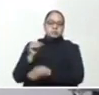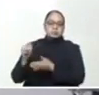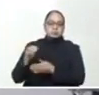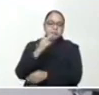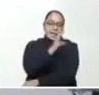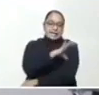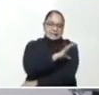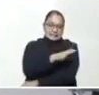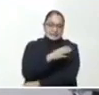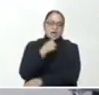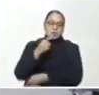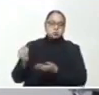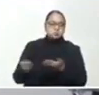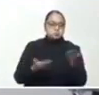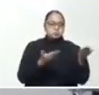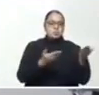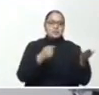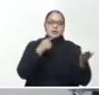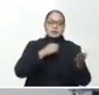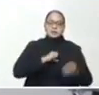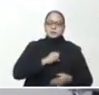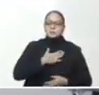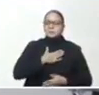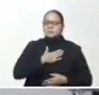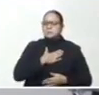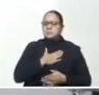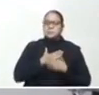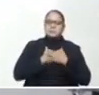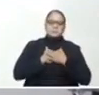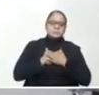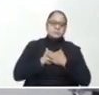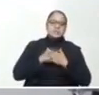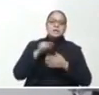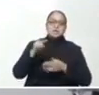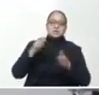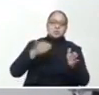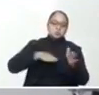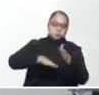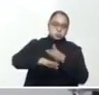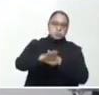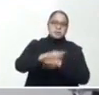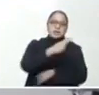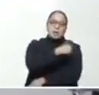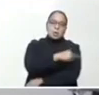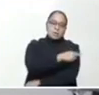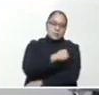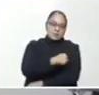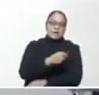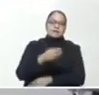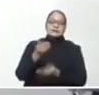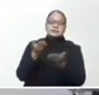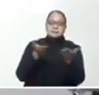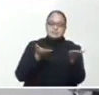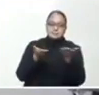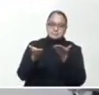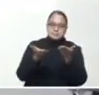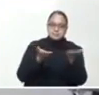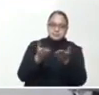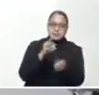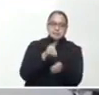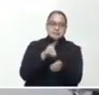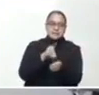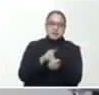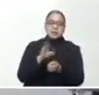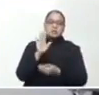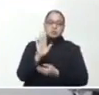Martínez, con dificultad respiratoria, por lo cual se aplicó el protocolo de atención correspondiente y por su